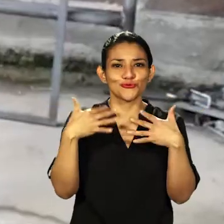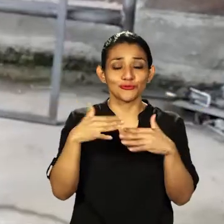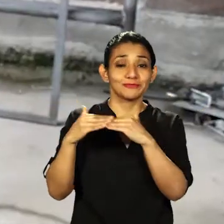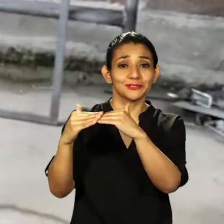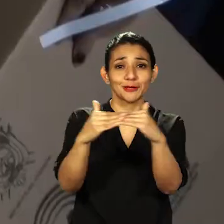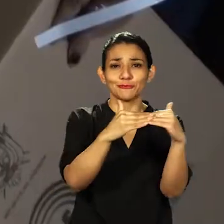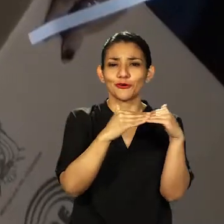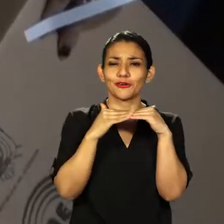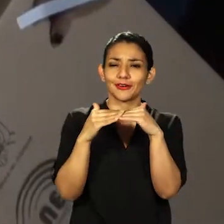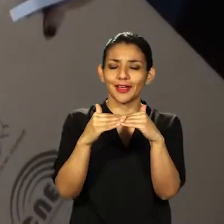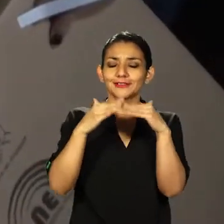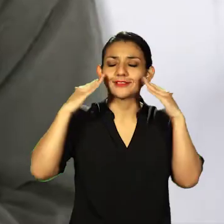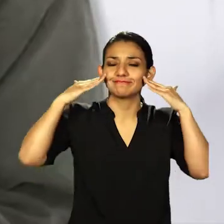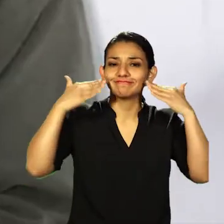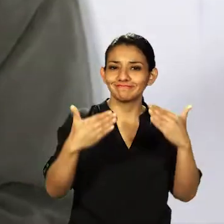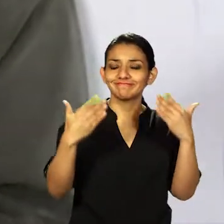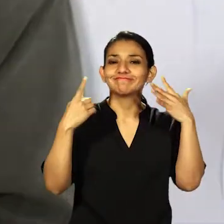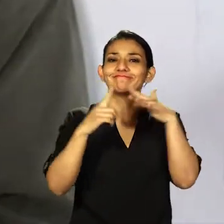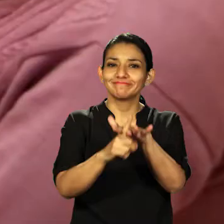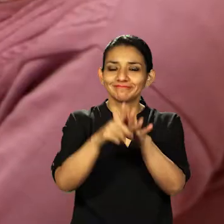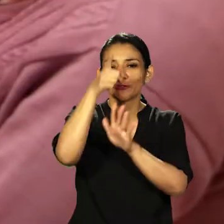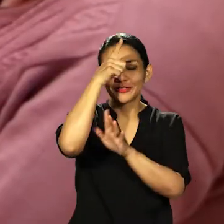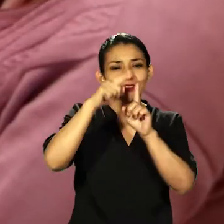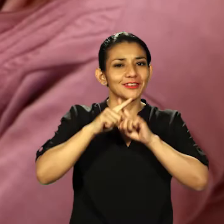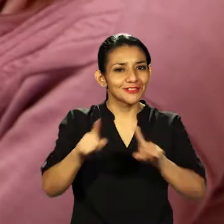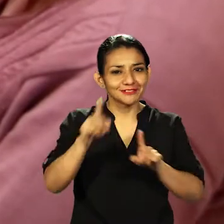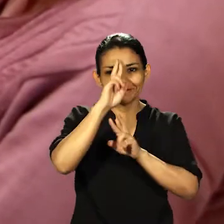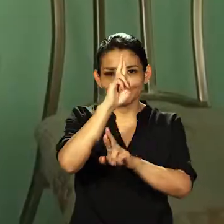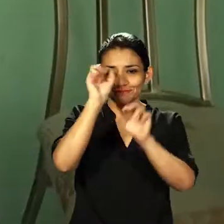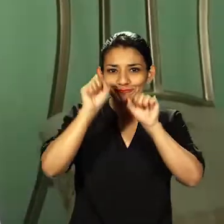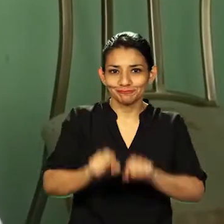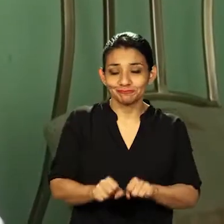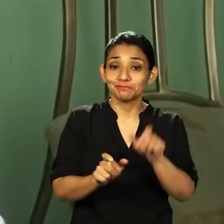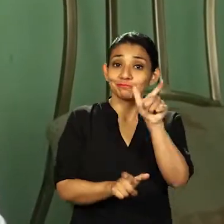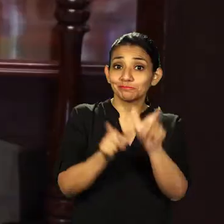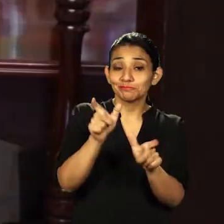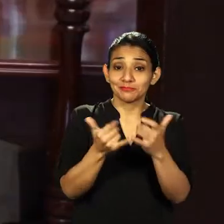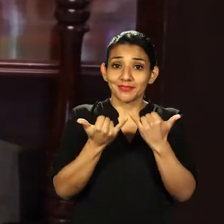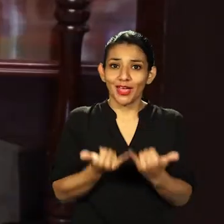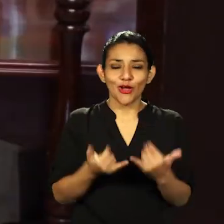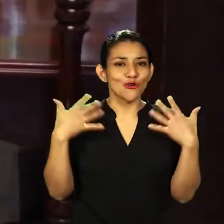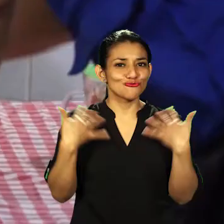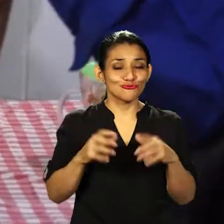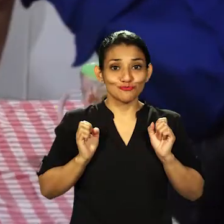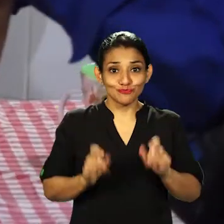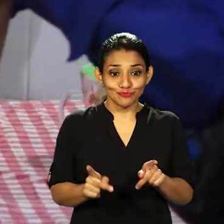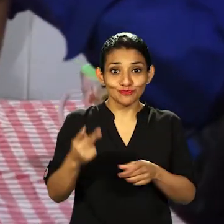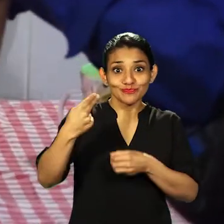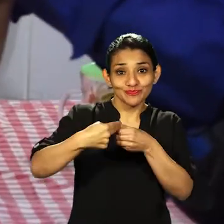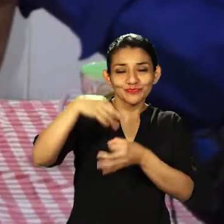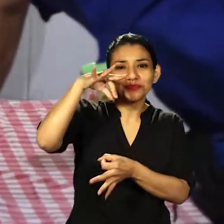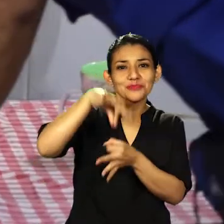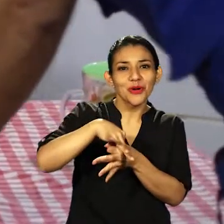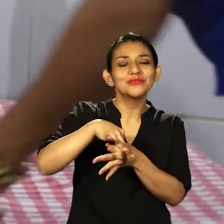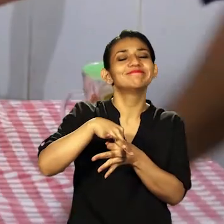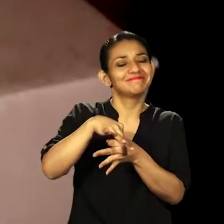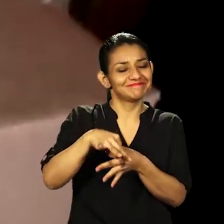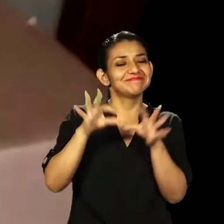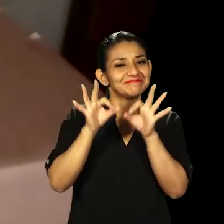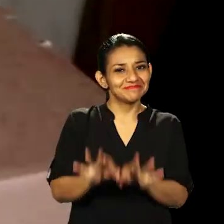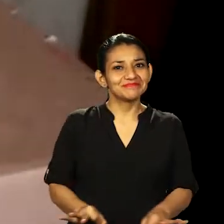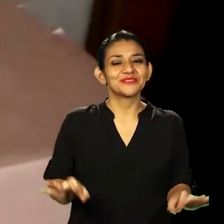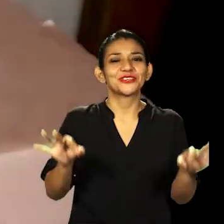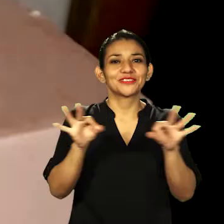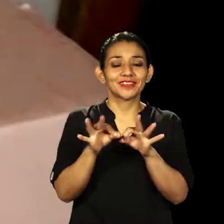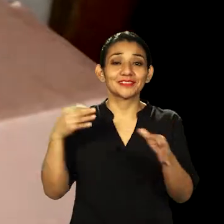democracia desde una mirada inclusiva y pluricultural. Las personas que ahora pudieron participar forman parte importante